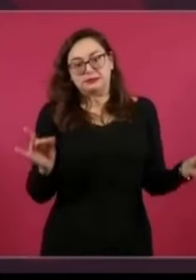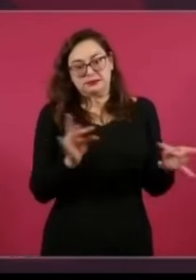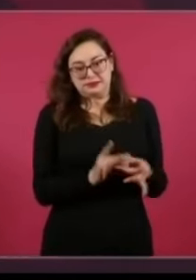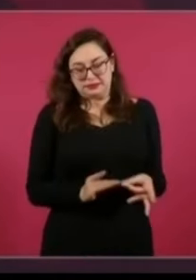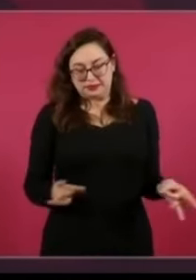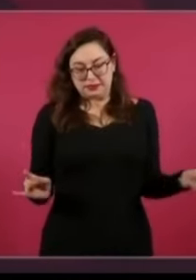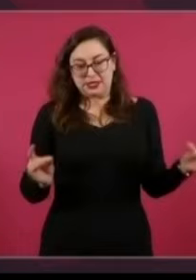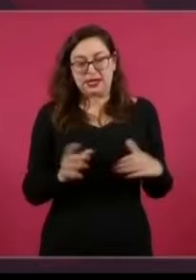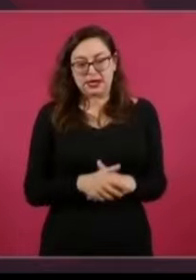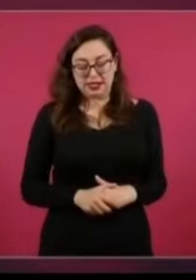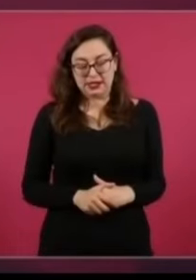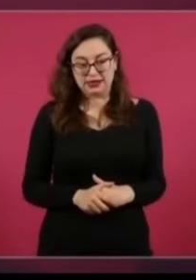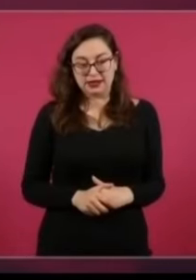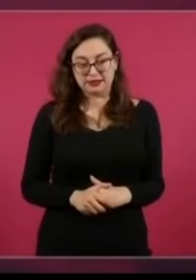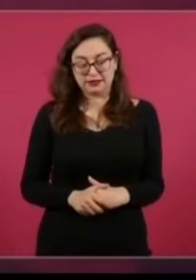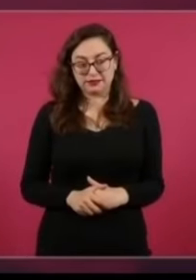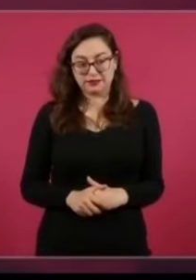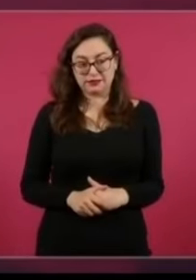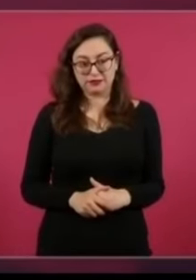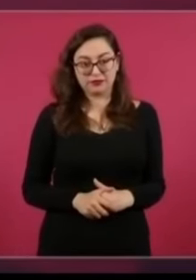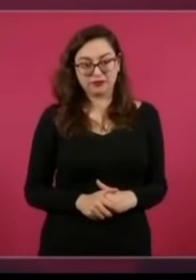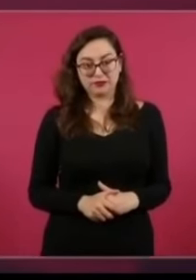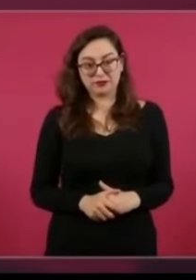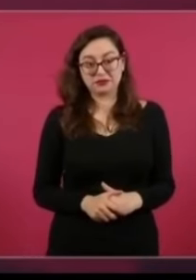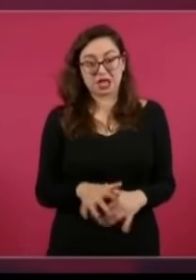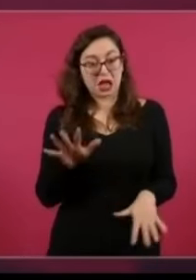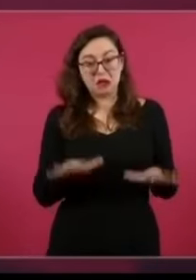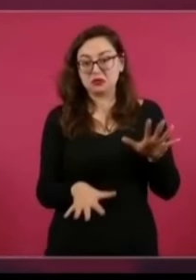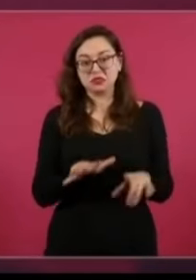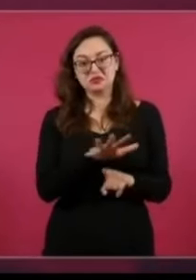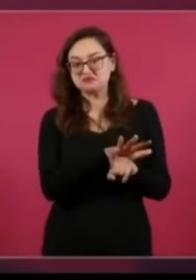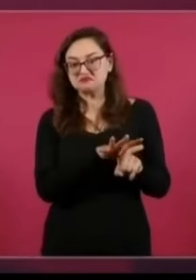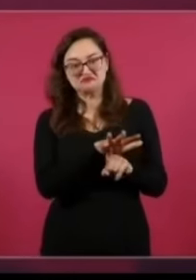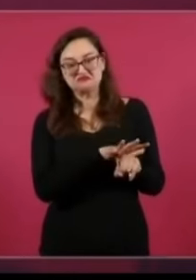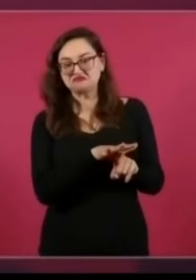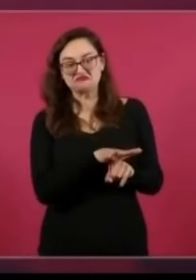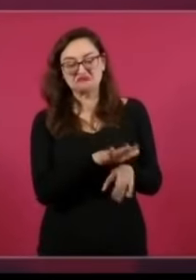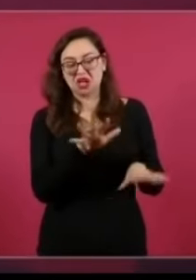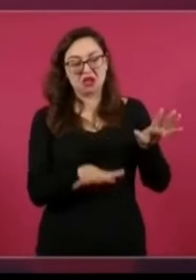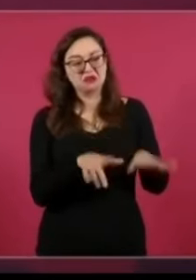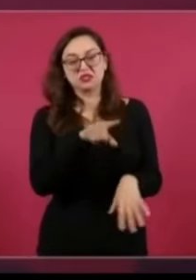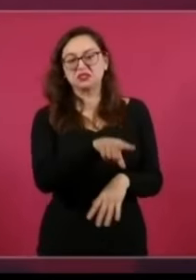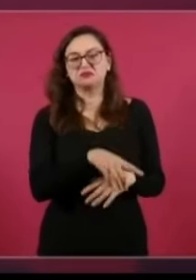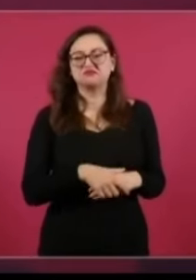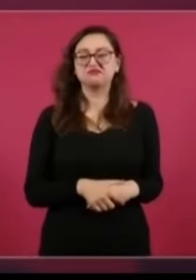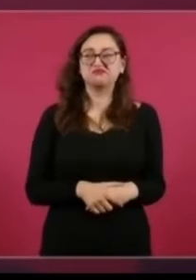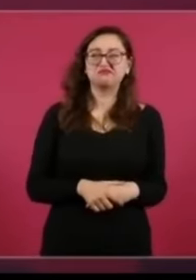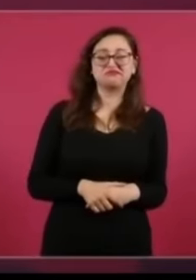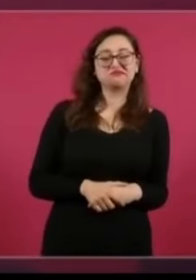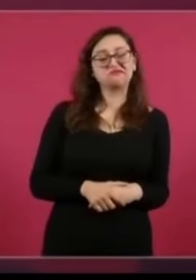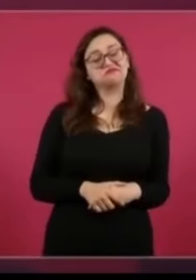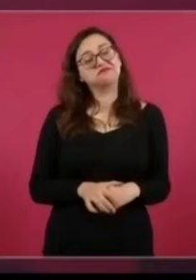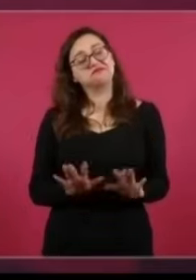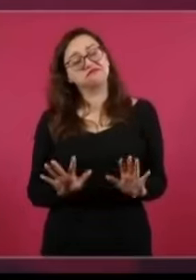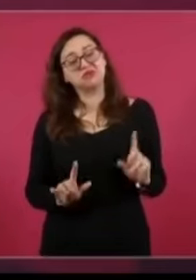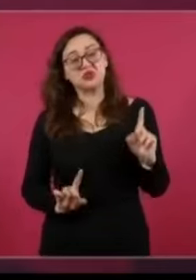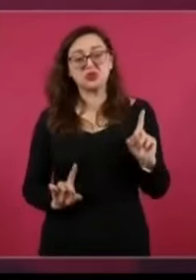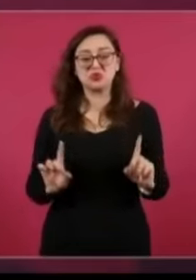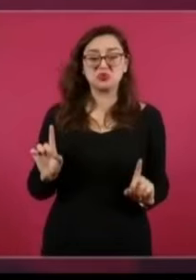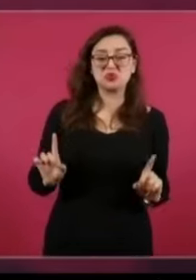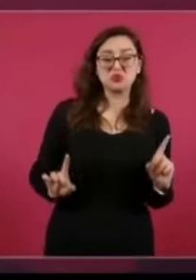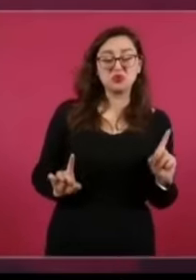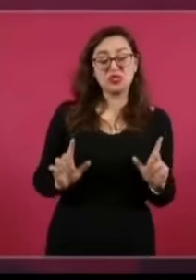empiezo porque no es ilegal recibir fondos de extranjeros,